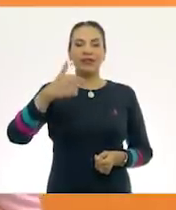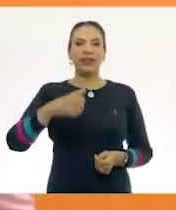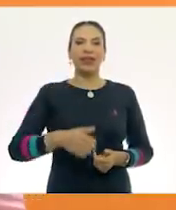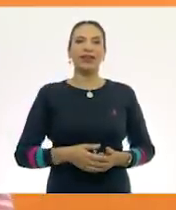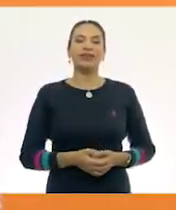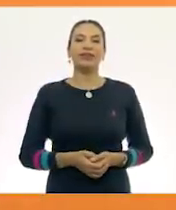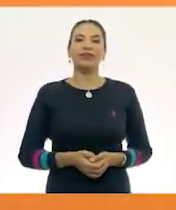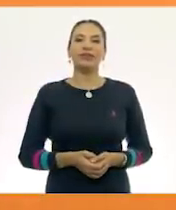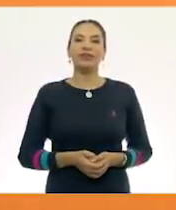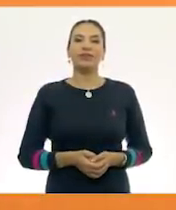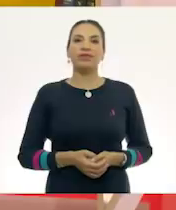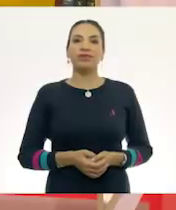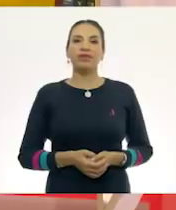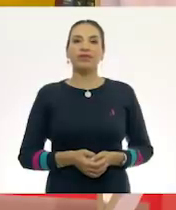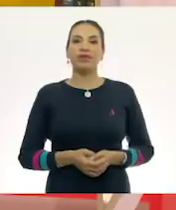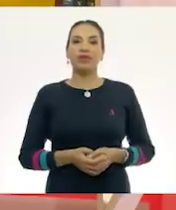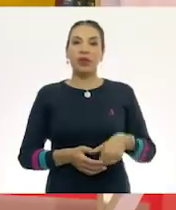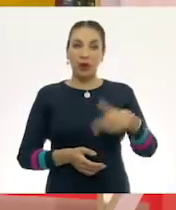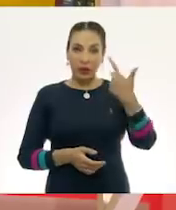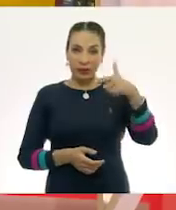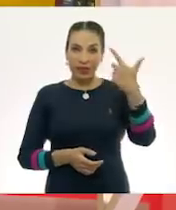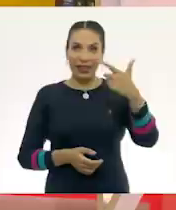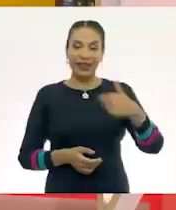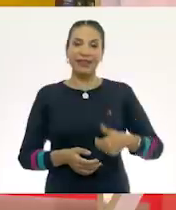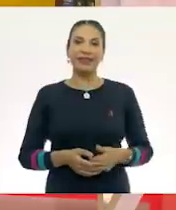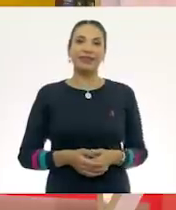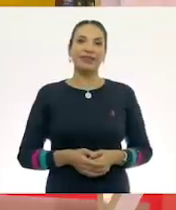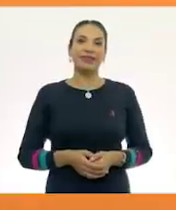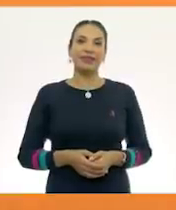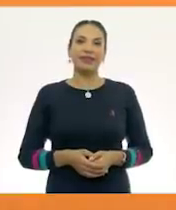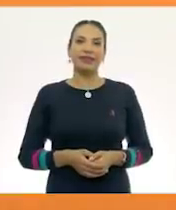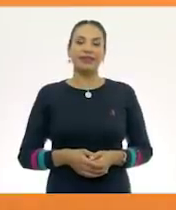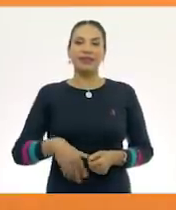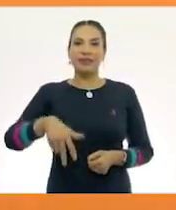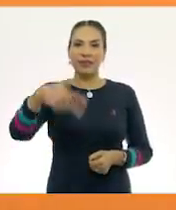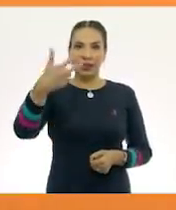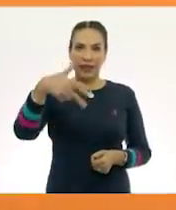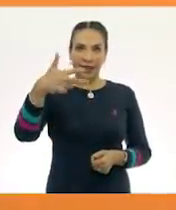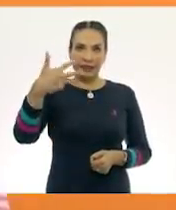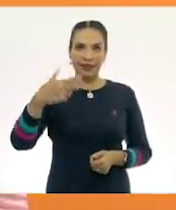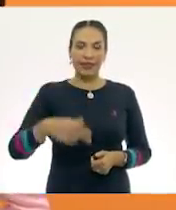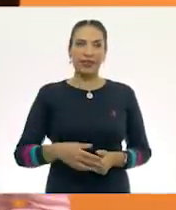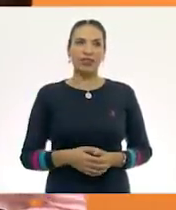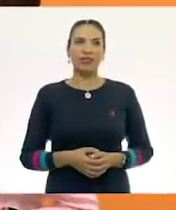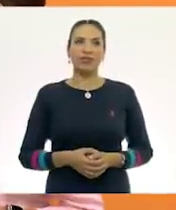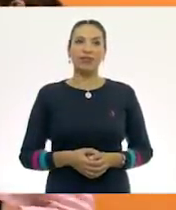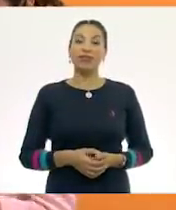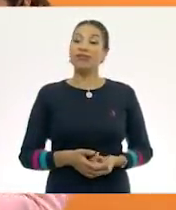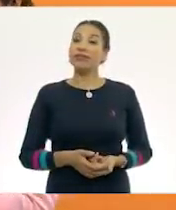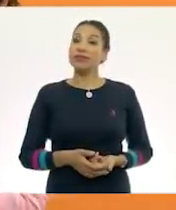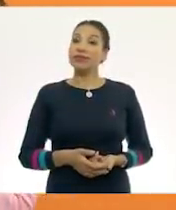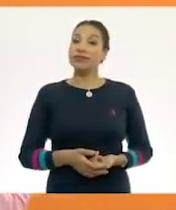once, doce, trece. ¡Trece!